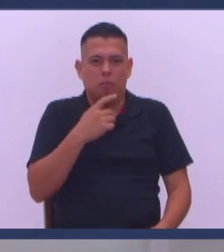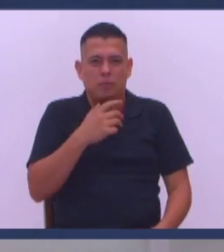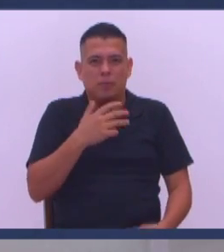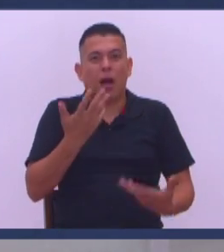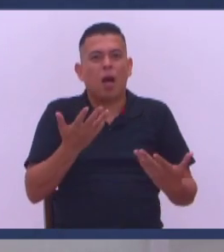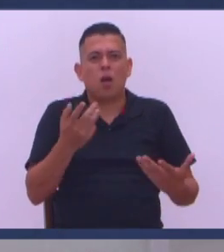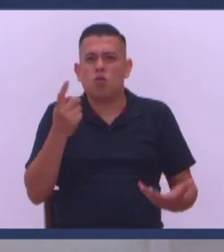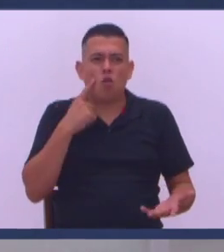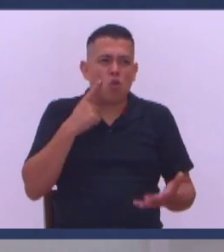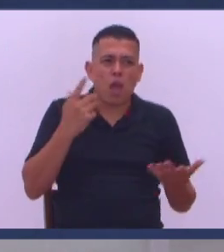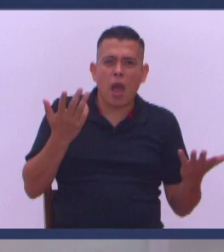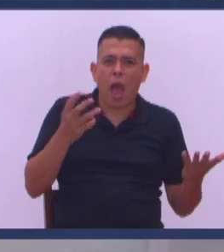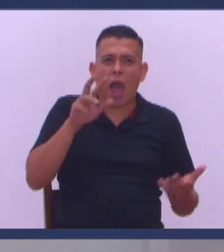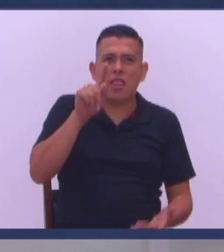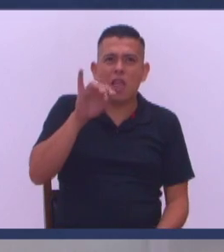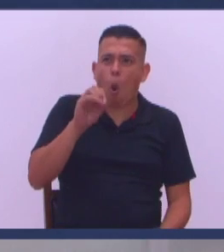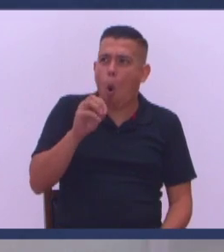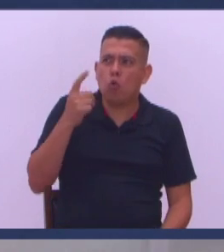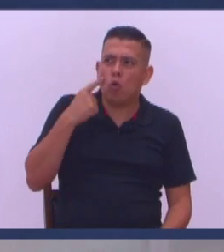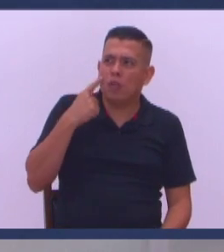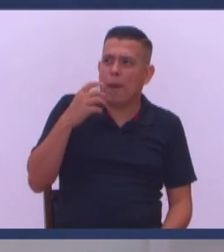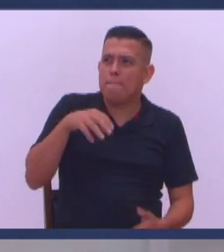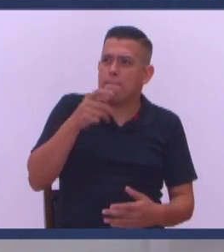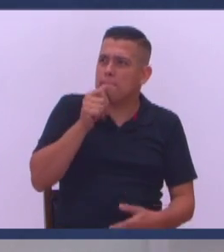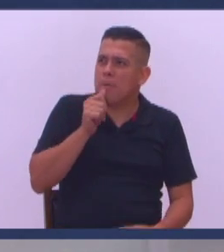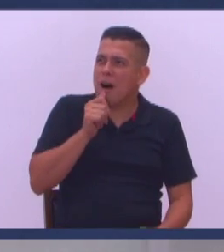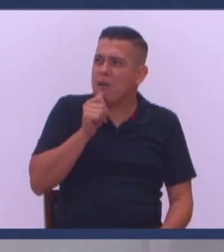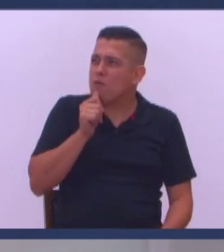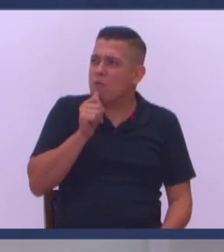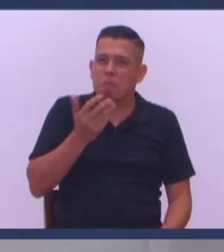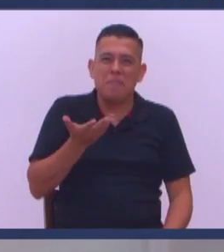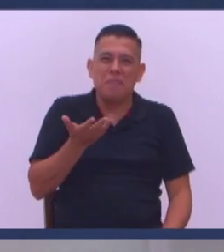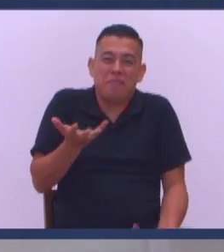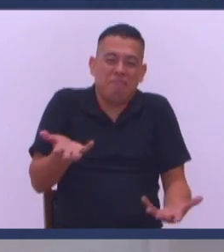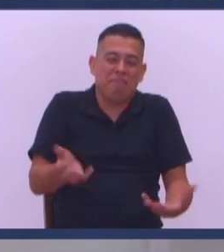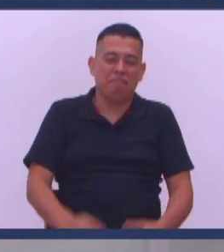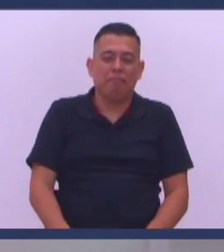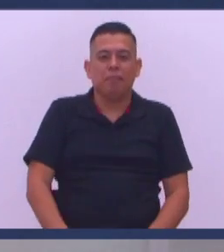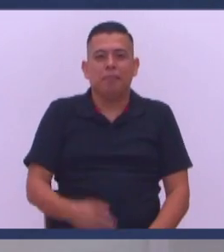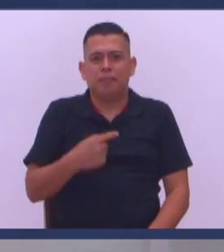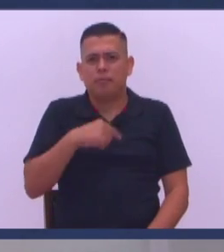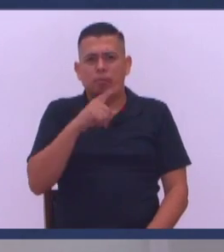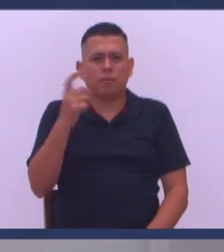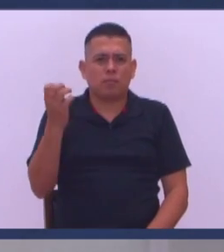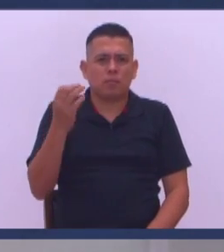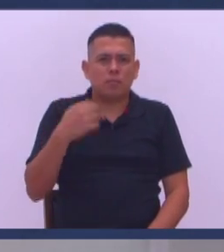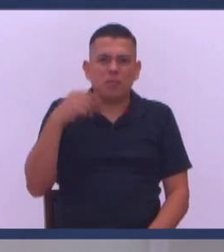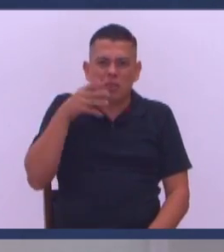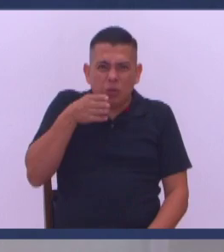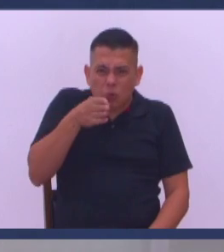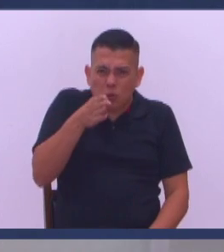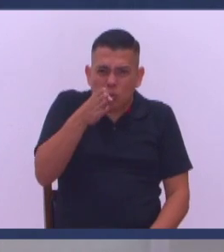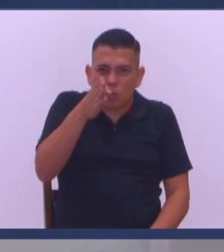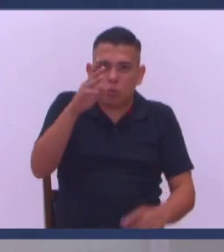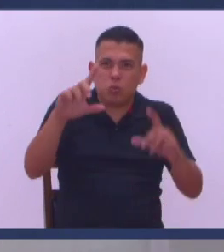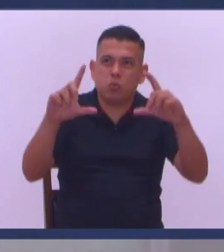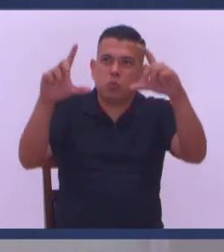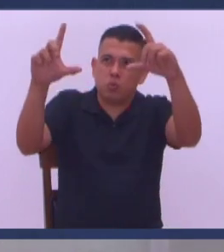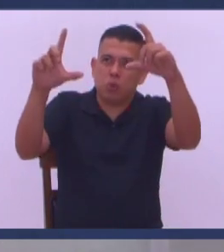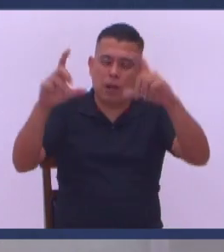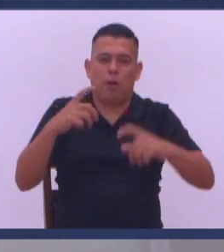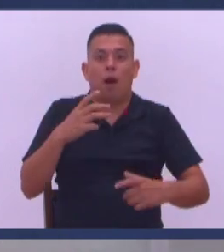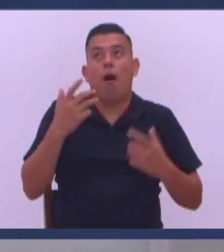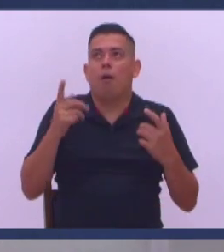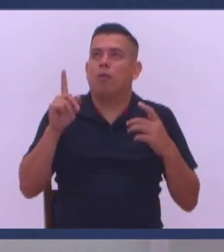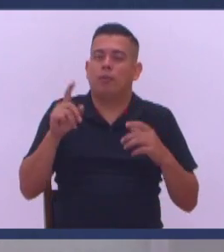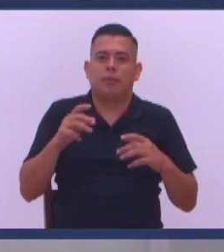dije Vamos ¿Dónde está el baño tío? Amén Para que me entendieran Y de repente me dice Siga recto Ahí está el rótulo Y cabal Ahí